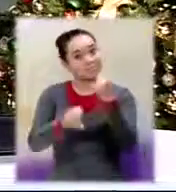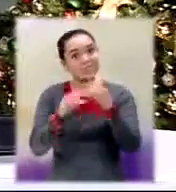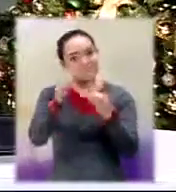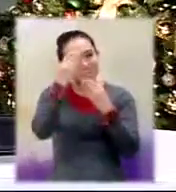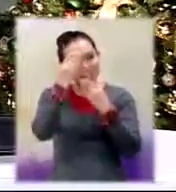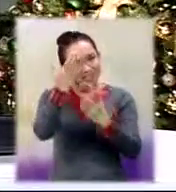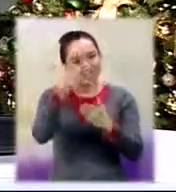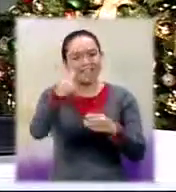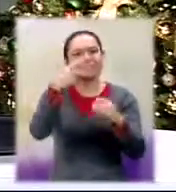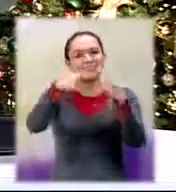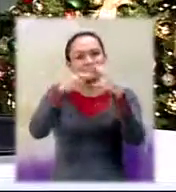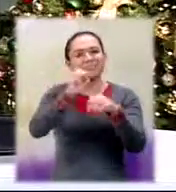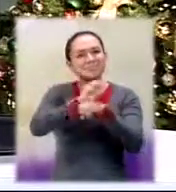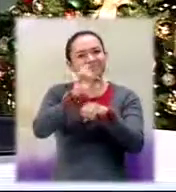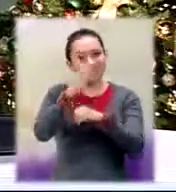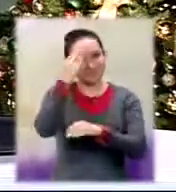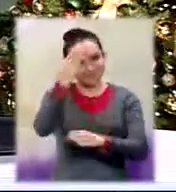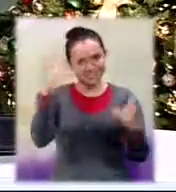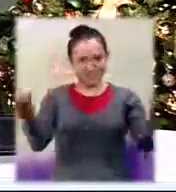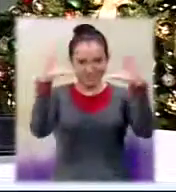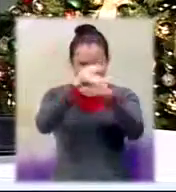Gracias por su sintonía. Feliz noche.